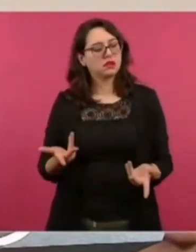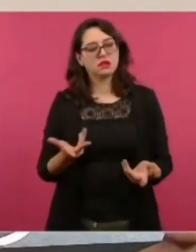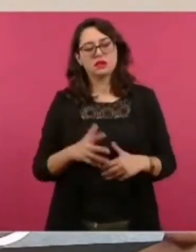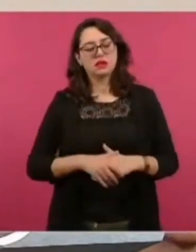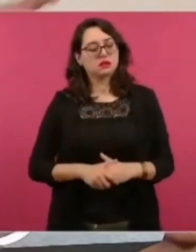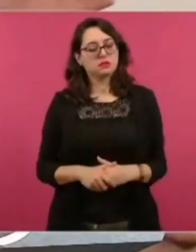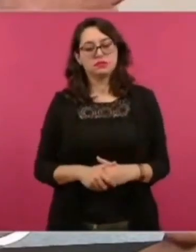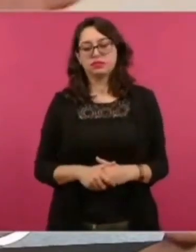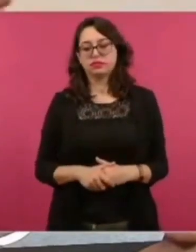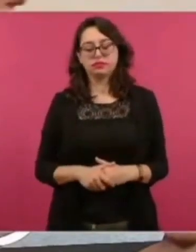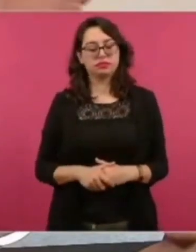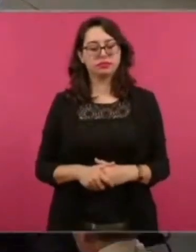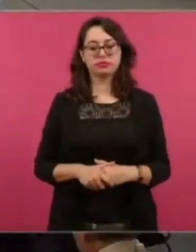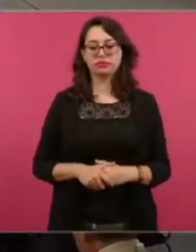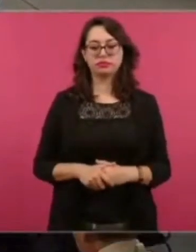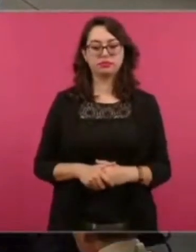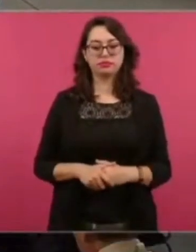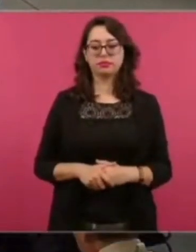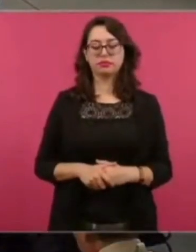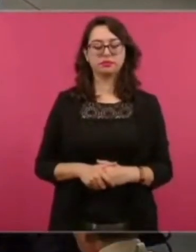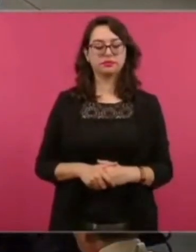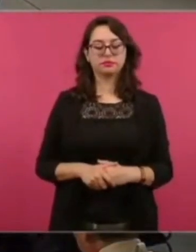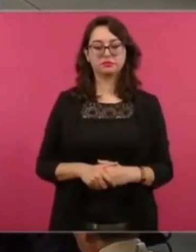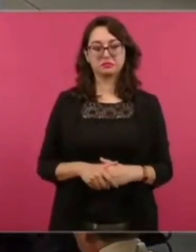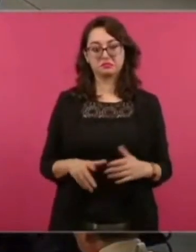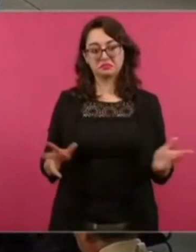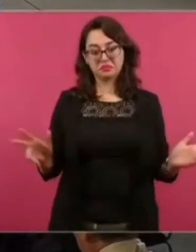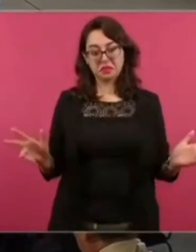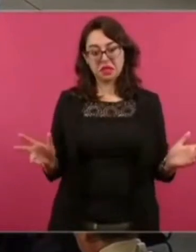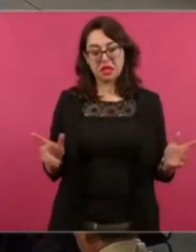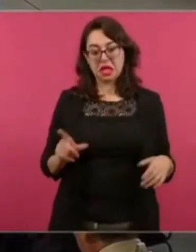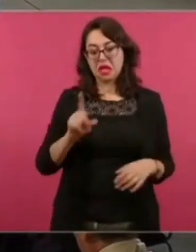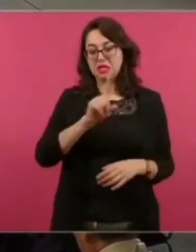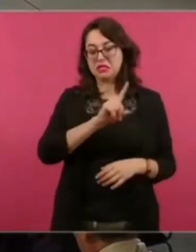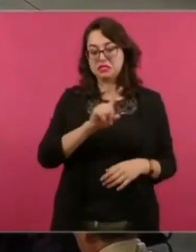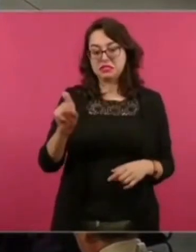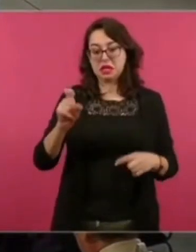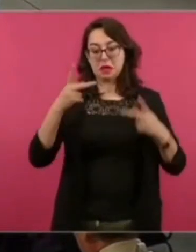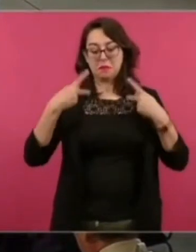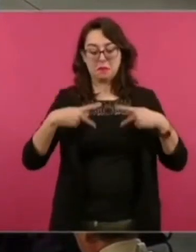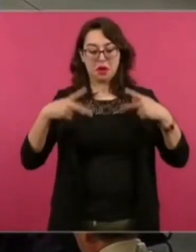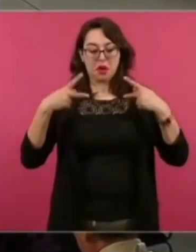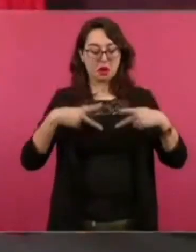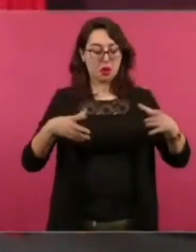como 100 pseudos intelectuales.